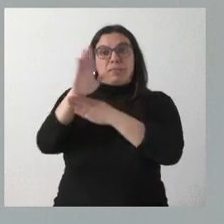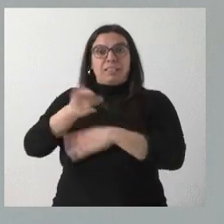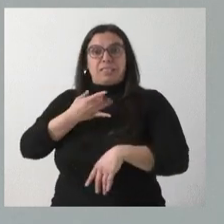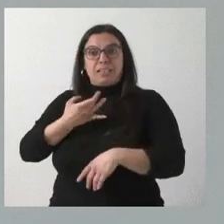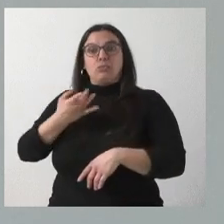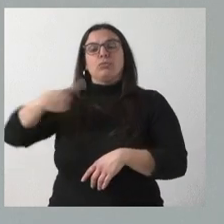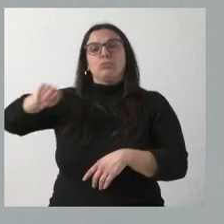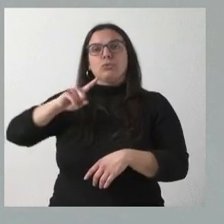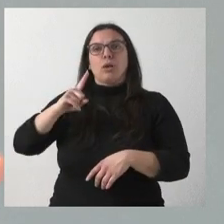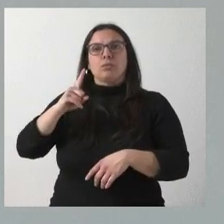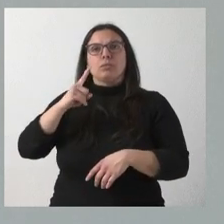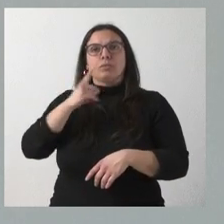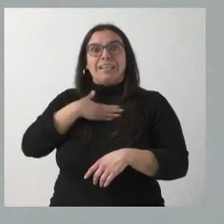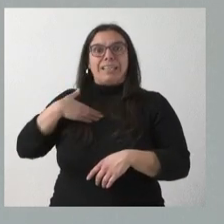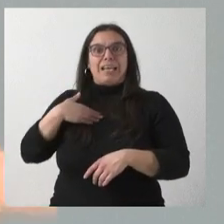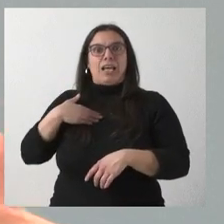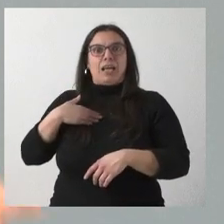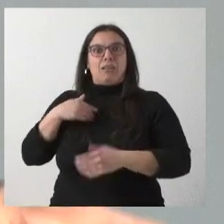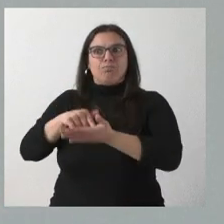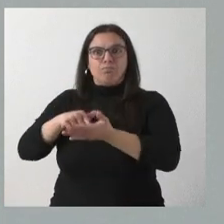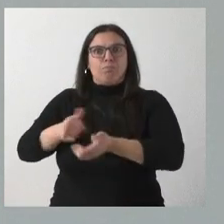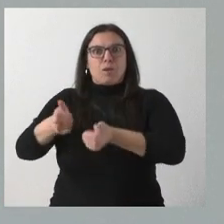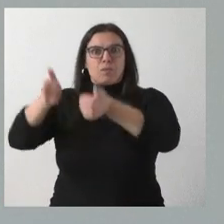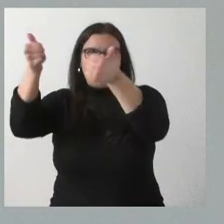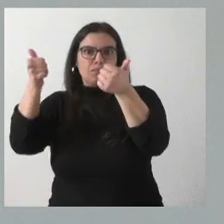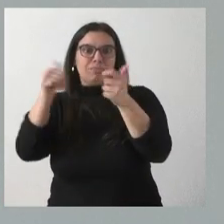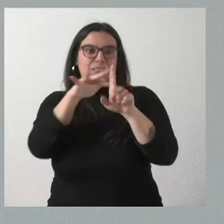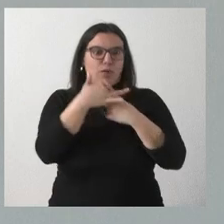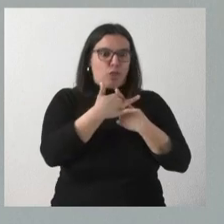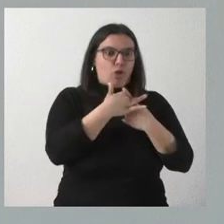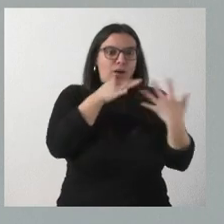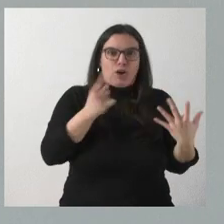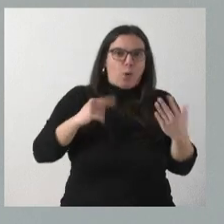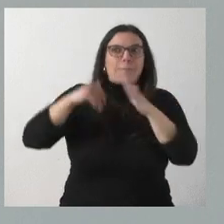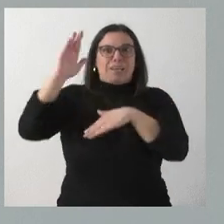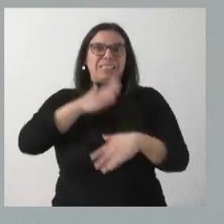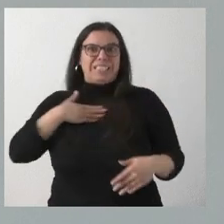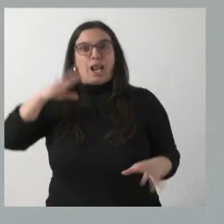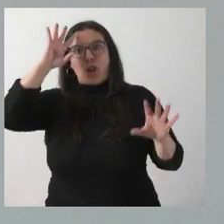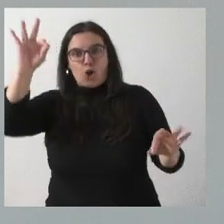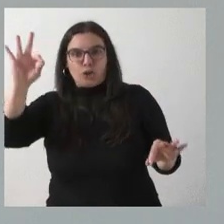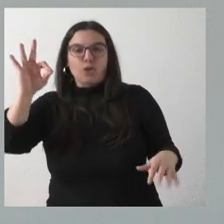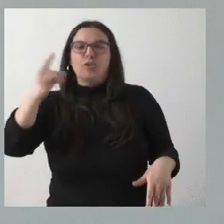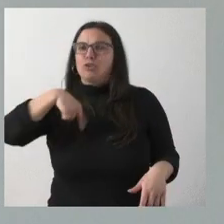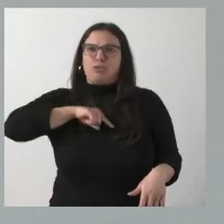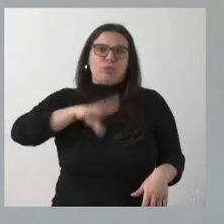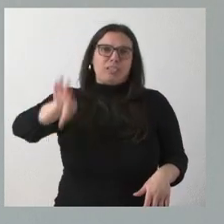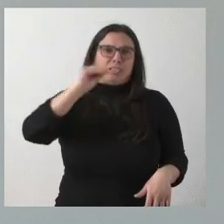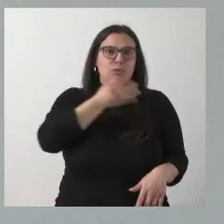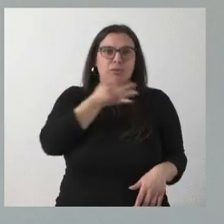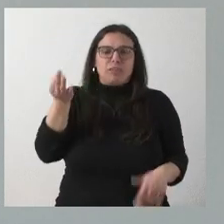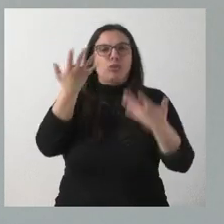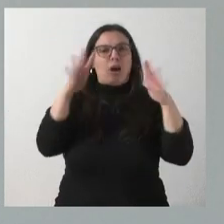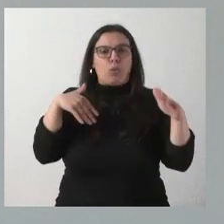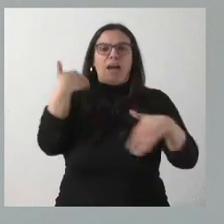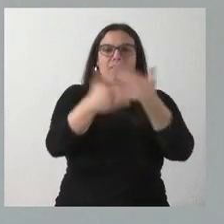los trabajadores tiene que ser mejorar, incluso más allá de la situación actual, estas condiciones. Y que, como es natural, entendemos perfectamente que, a pesar de